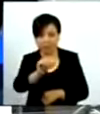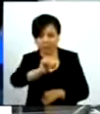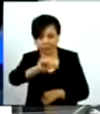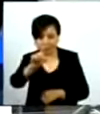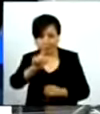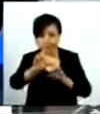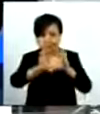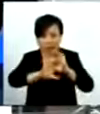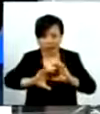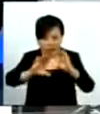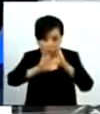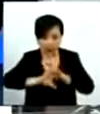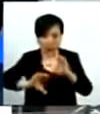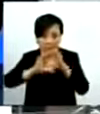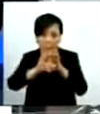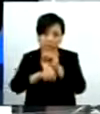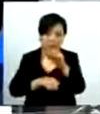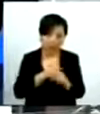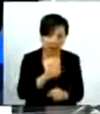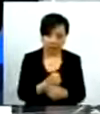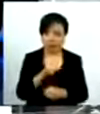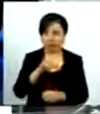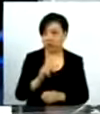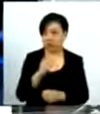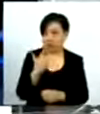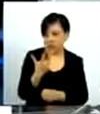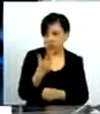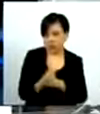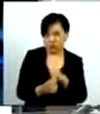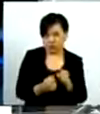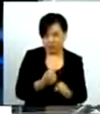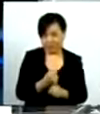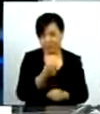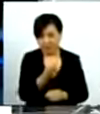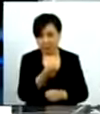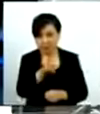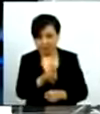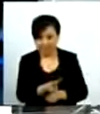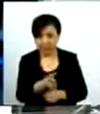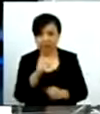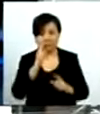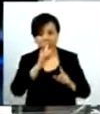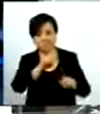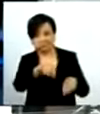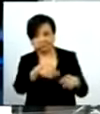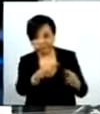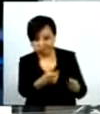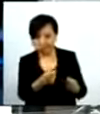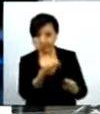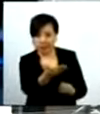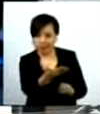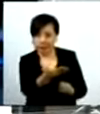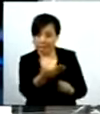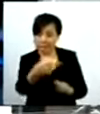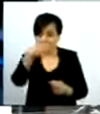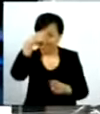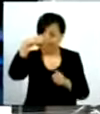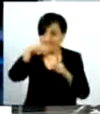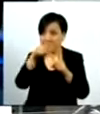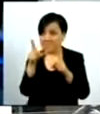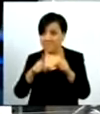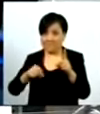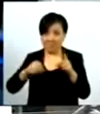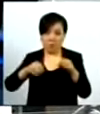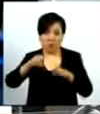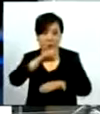de ochenta y ocho años de edad, a quien se le da el nombre de lujo de México o el